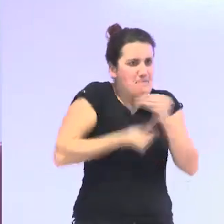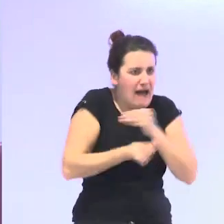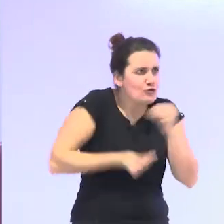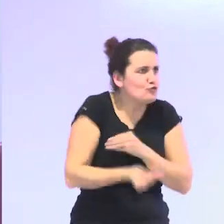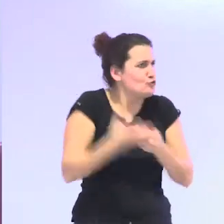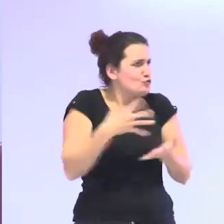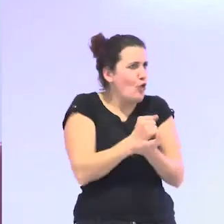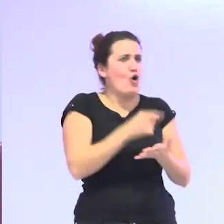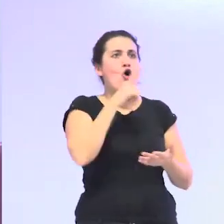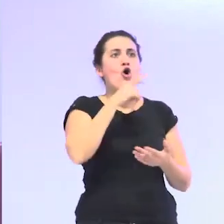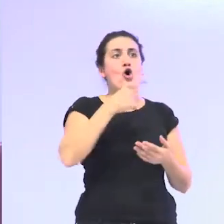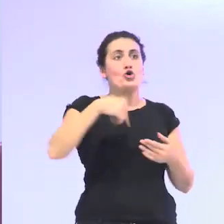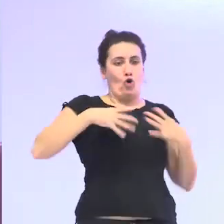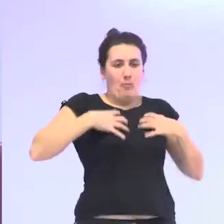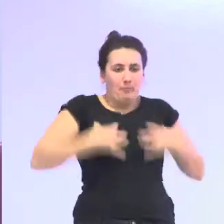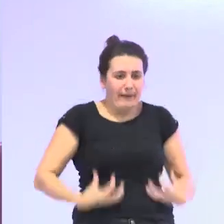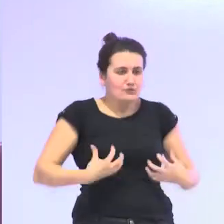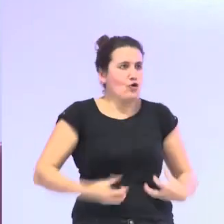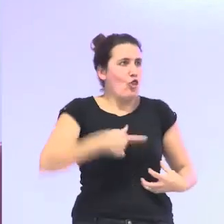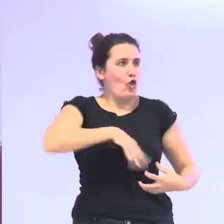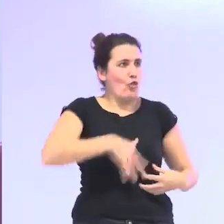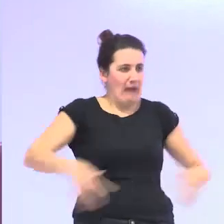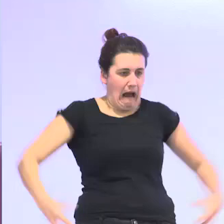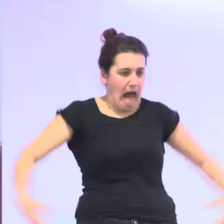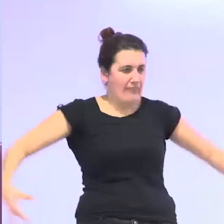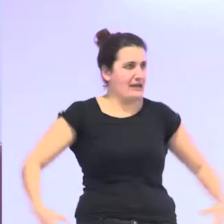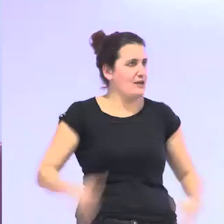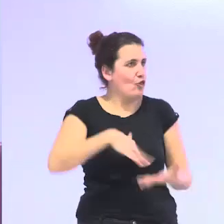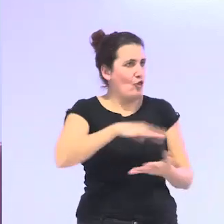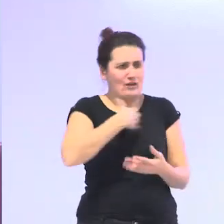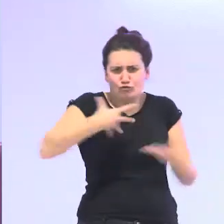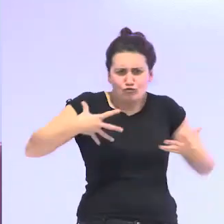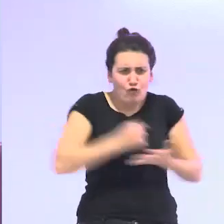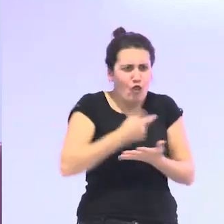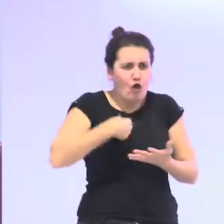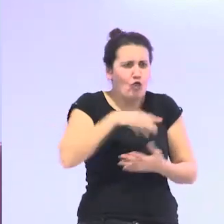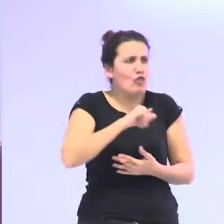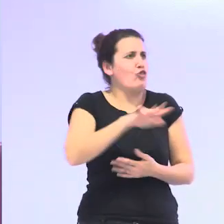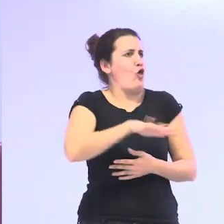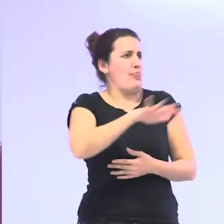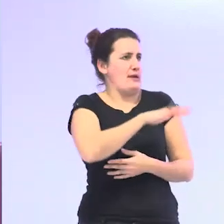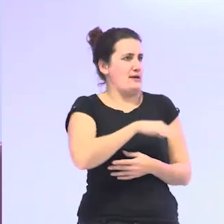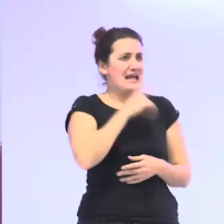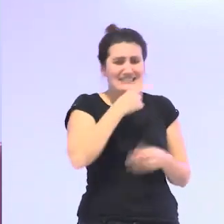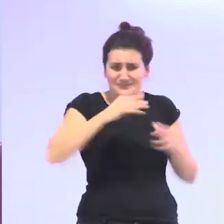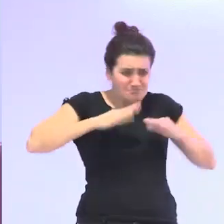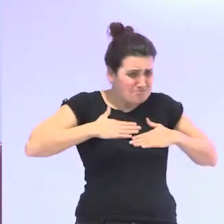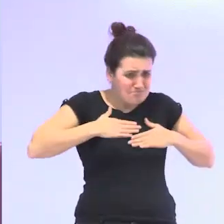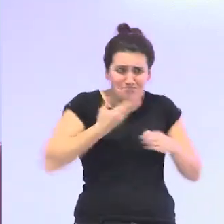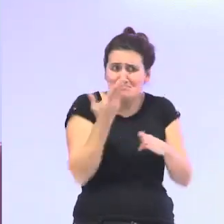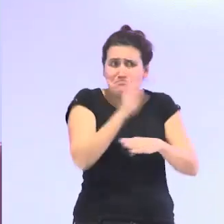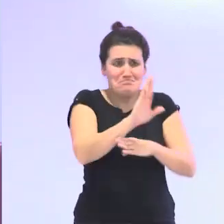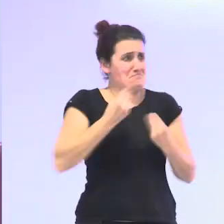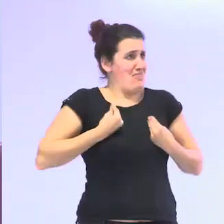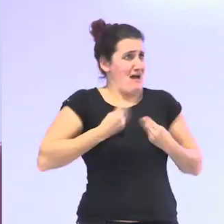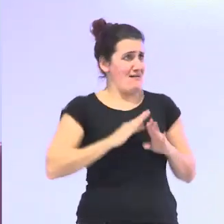tenido donde tengo el pecho donde tengo las caderas donde tengo todo representa mi propia vida y tenemos que cada vez poner más